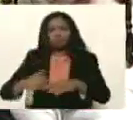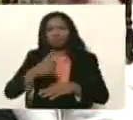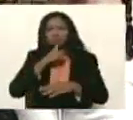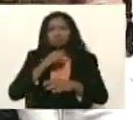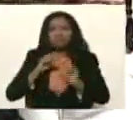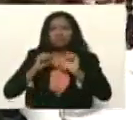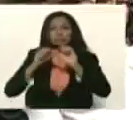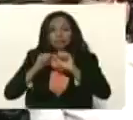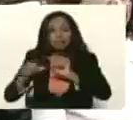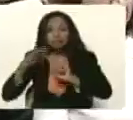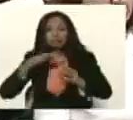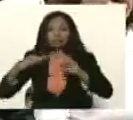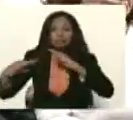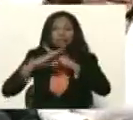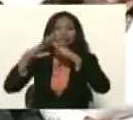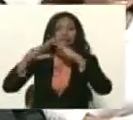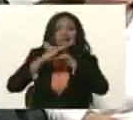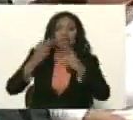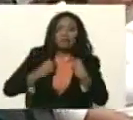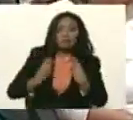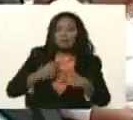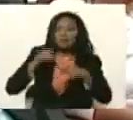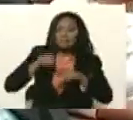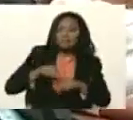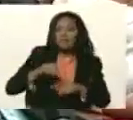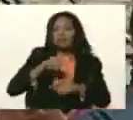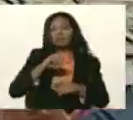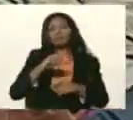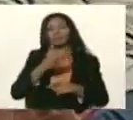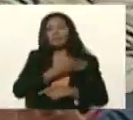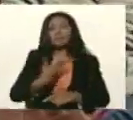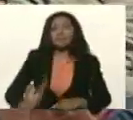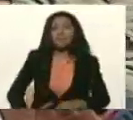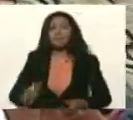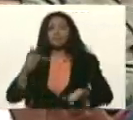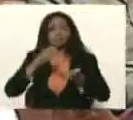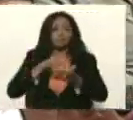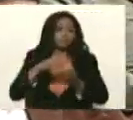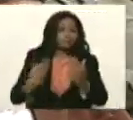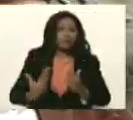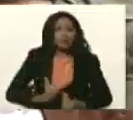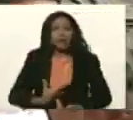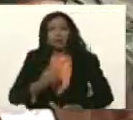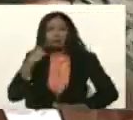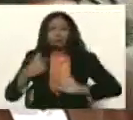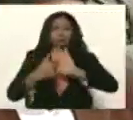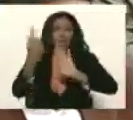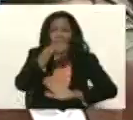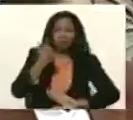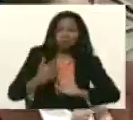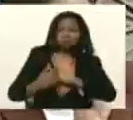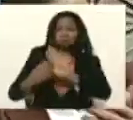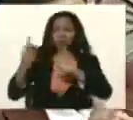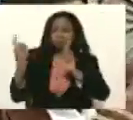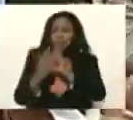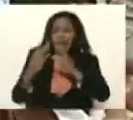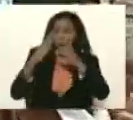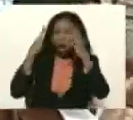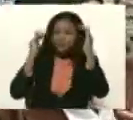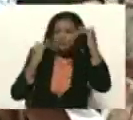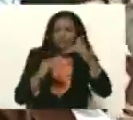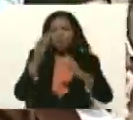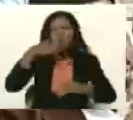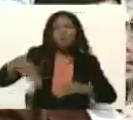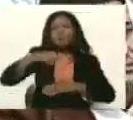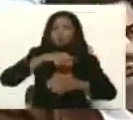amenazas contra la vida del presidente ahí han estado nuestros alcaldes dando la cara al pueblo atendiendo a nuestro pueblo por